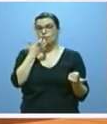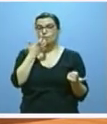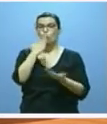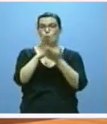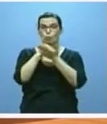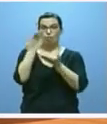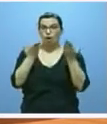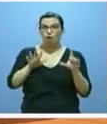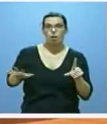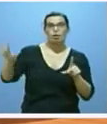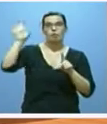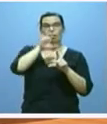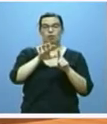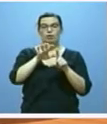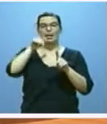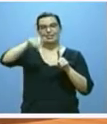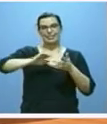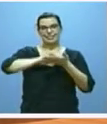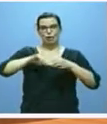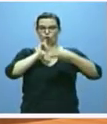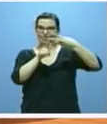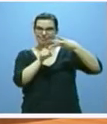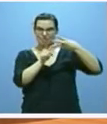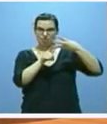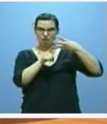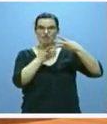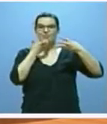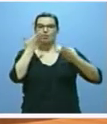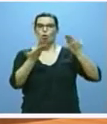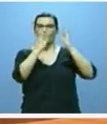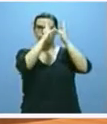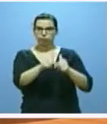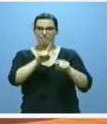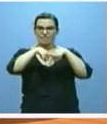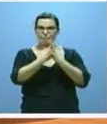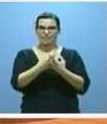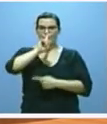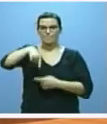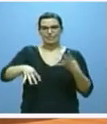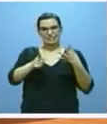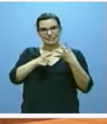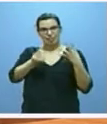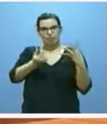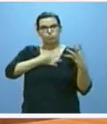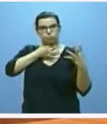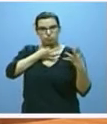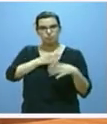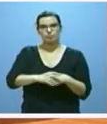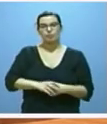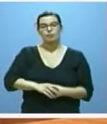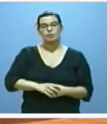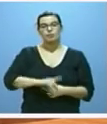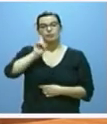comunidad con menos hogares, que llegan con mucha dificultad a fin de mes. También la tercera de hogares con menos